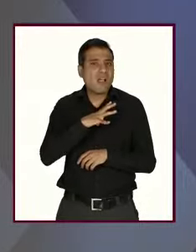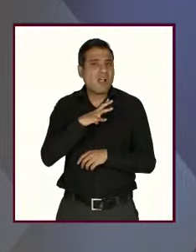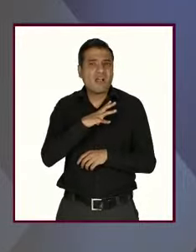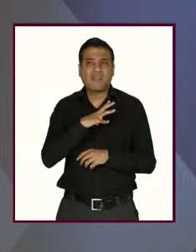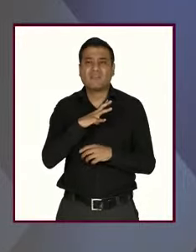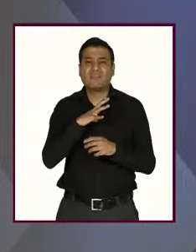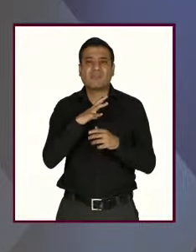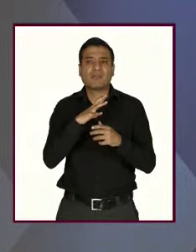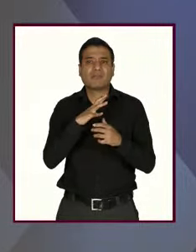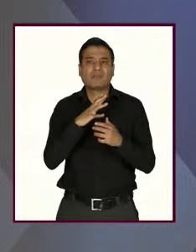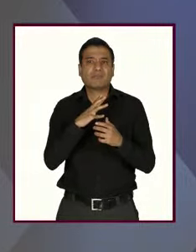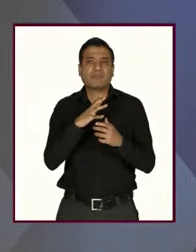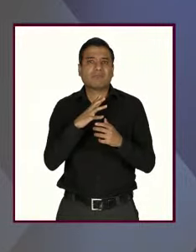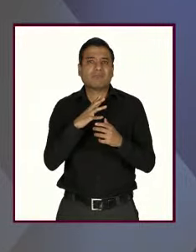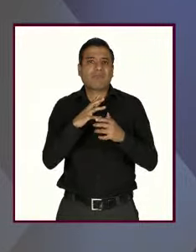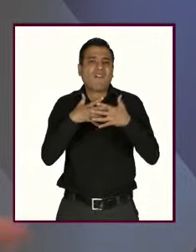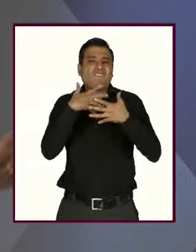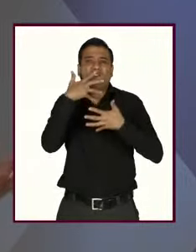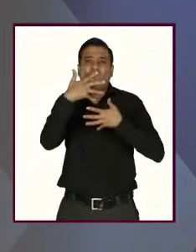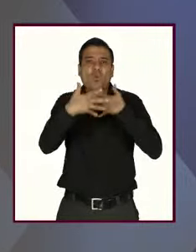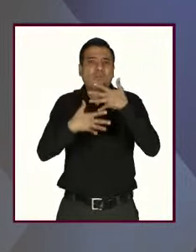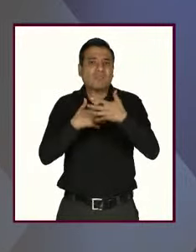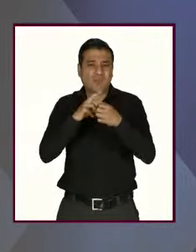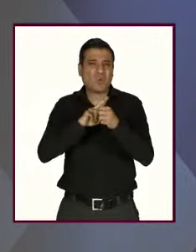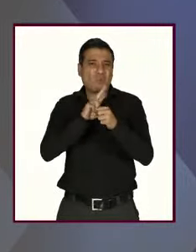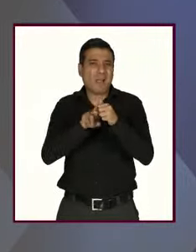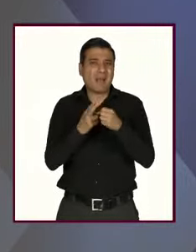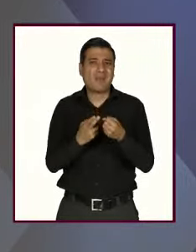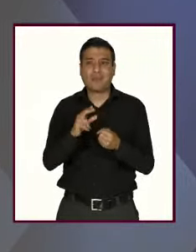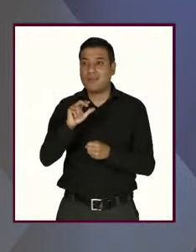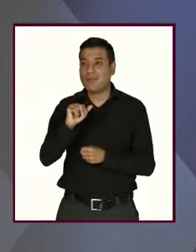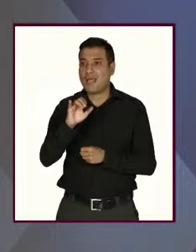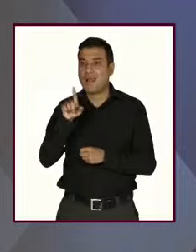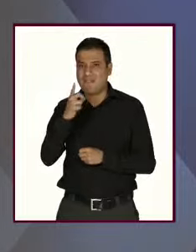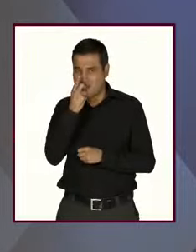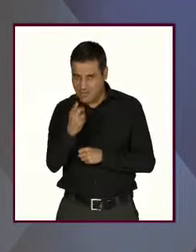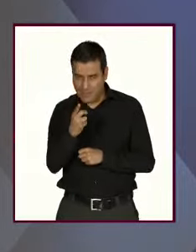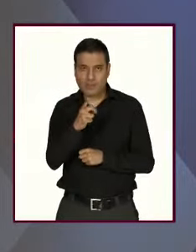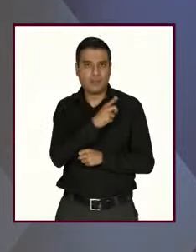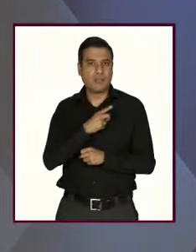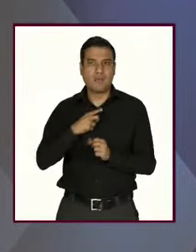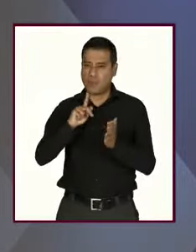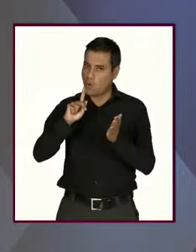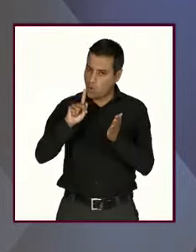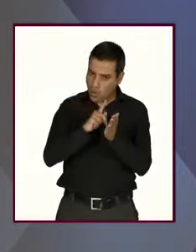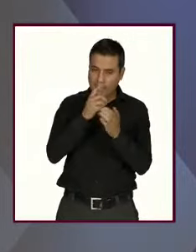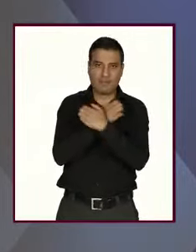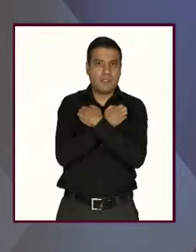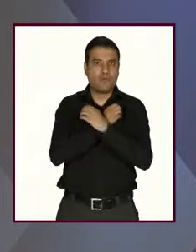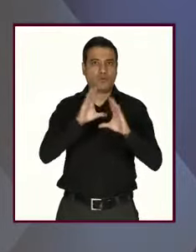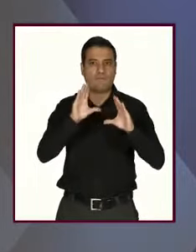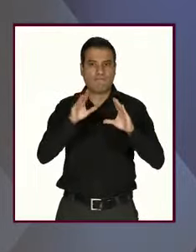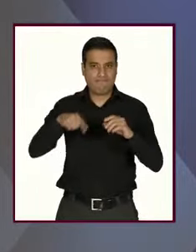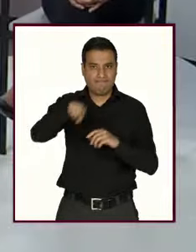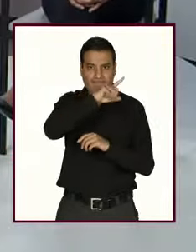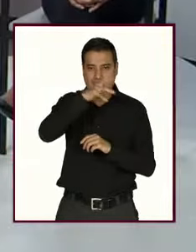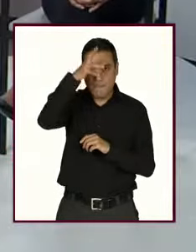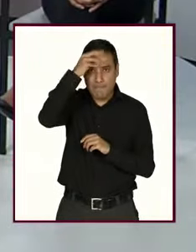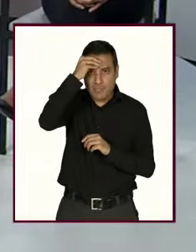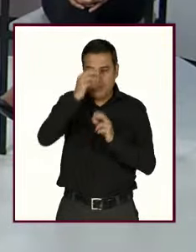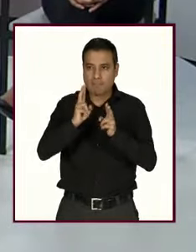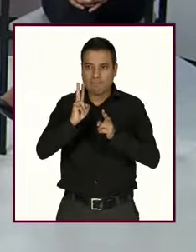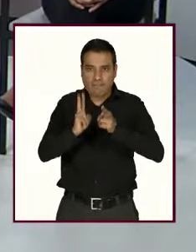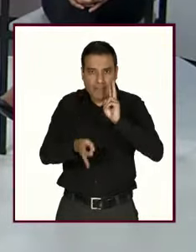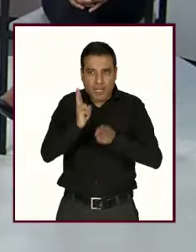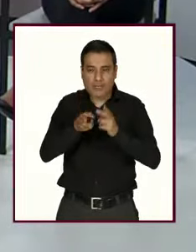algo normalizadas tenemos que como dice Anabel reeducarnos aprender a comunicarnos entre nosotros a llevar a